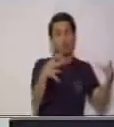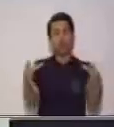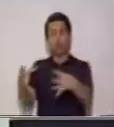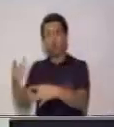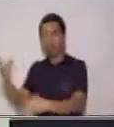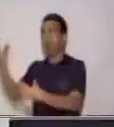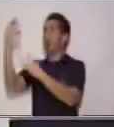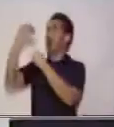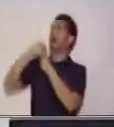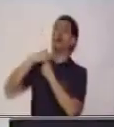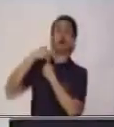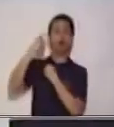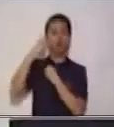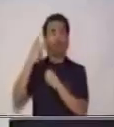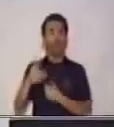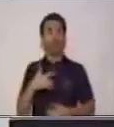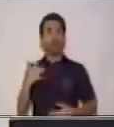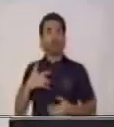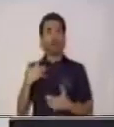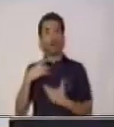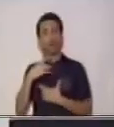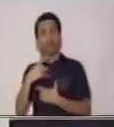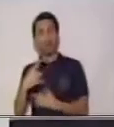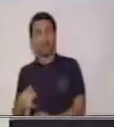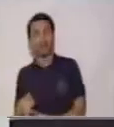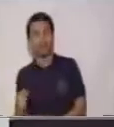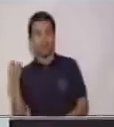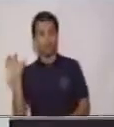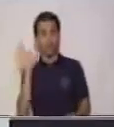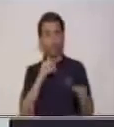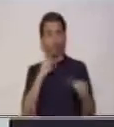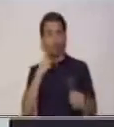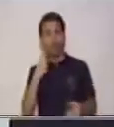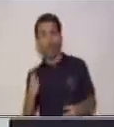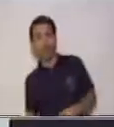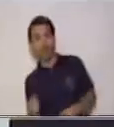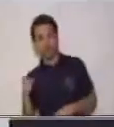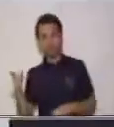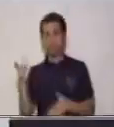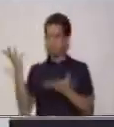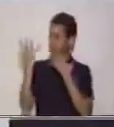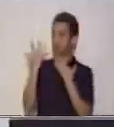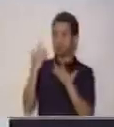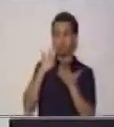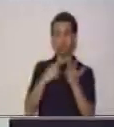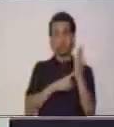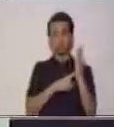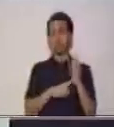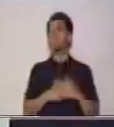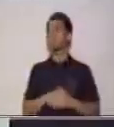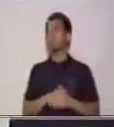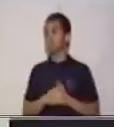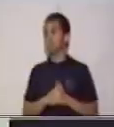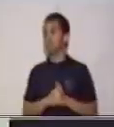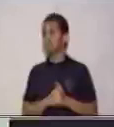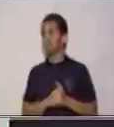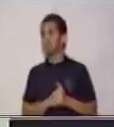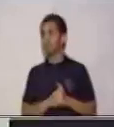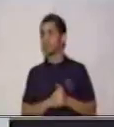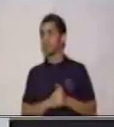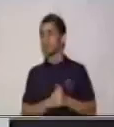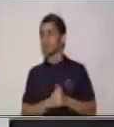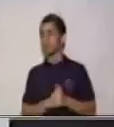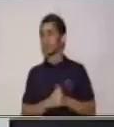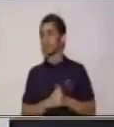que estos, pues, sientan atracción por el producto o el servicio que están prestando. Entonces, las frases son cortas e